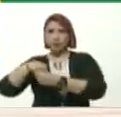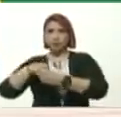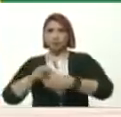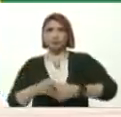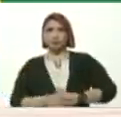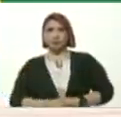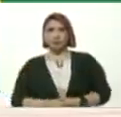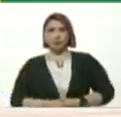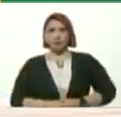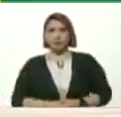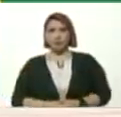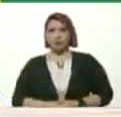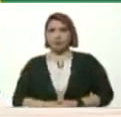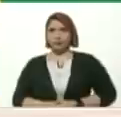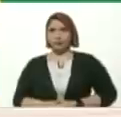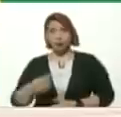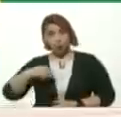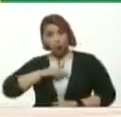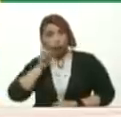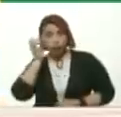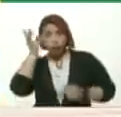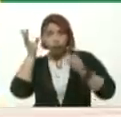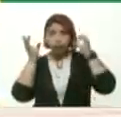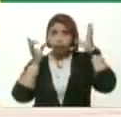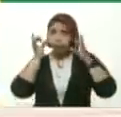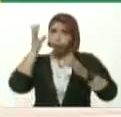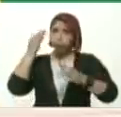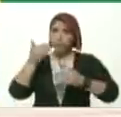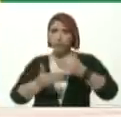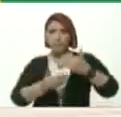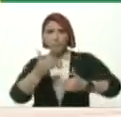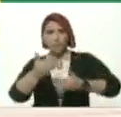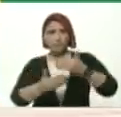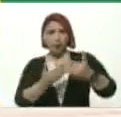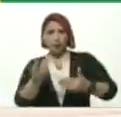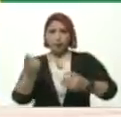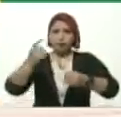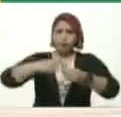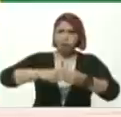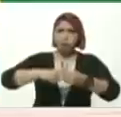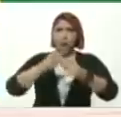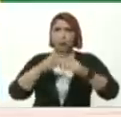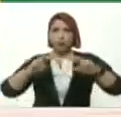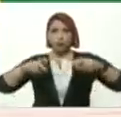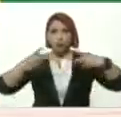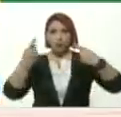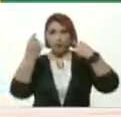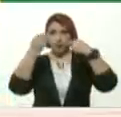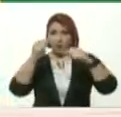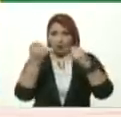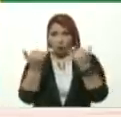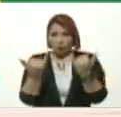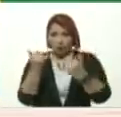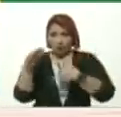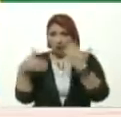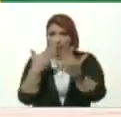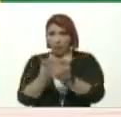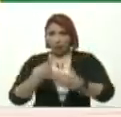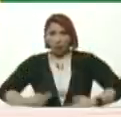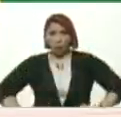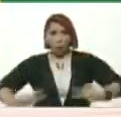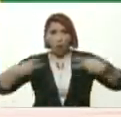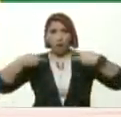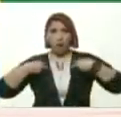pedagogías Que las fuimos creando Poco a poco Y son complementarias Para las nuevas etapas Que vienen Hasta que la humanidad